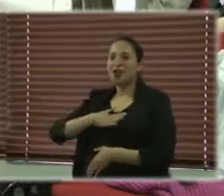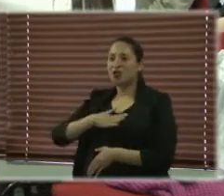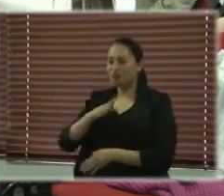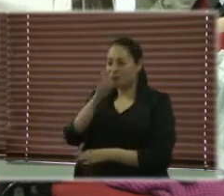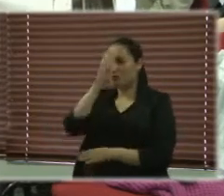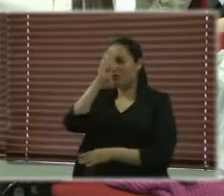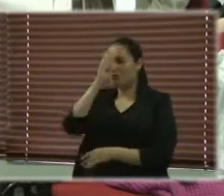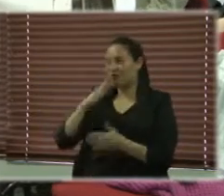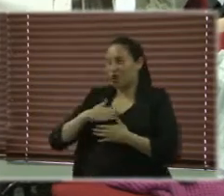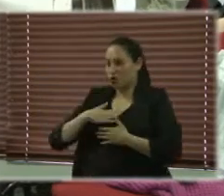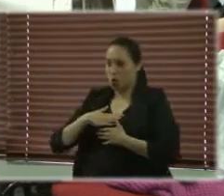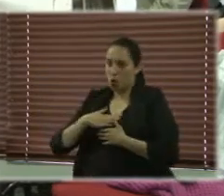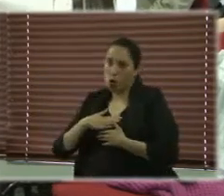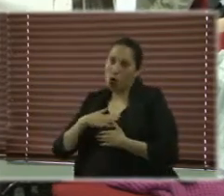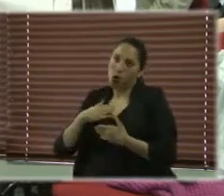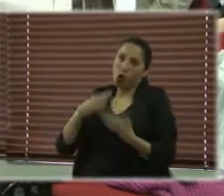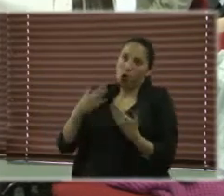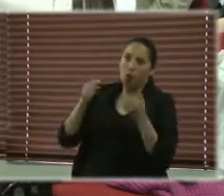la heterosexual.